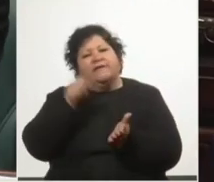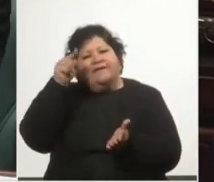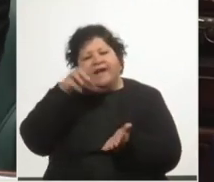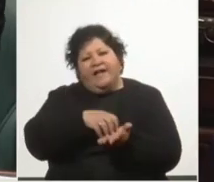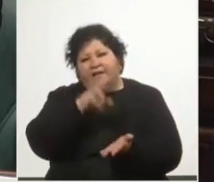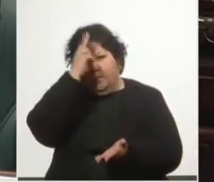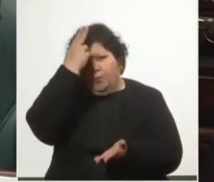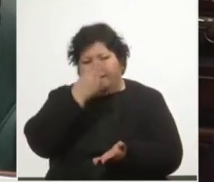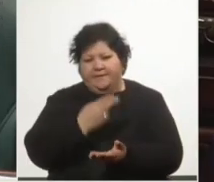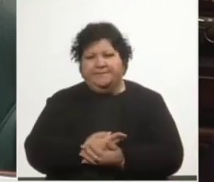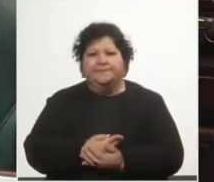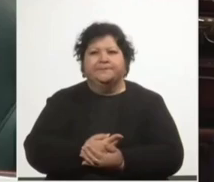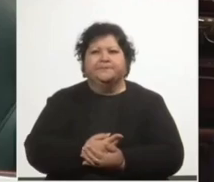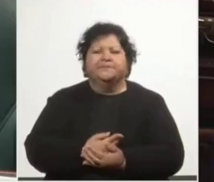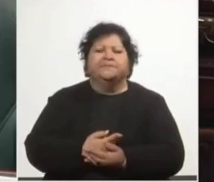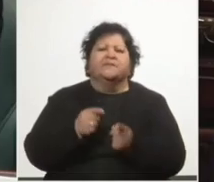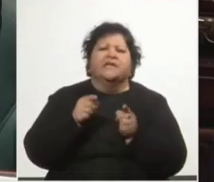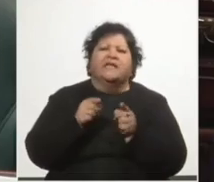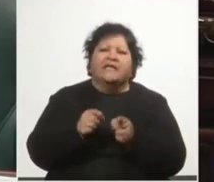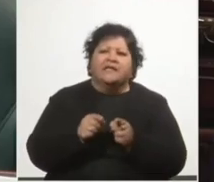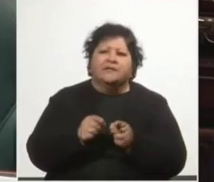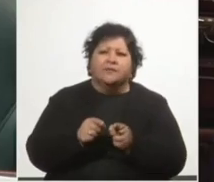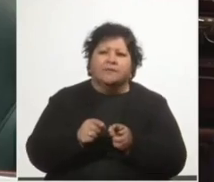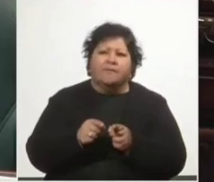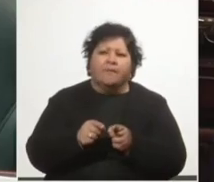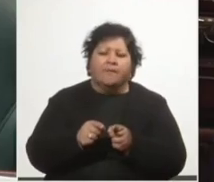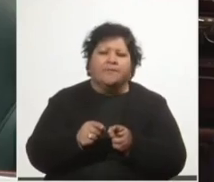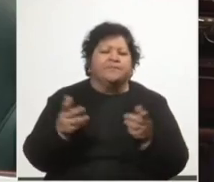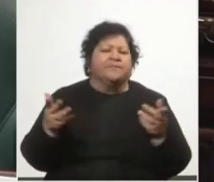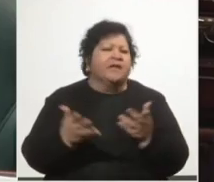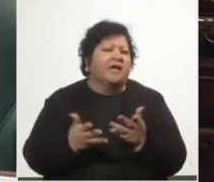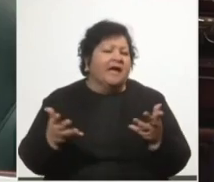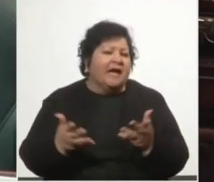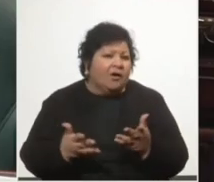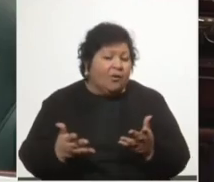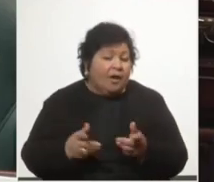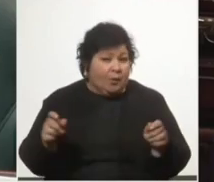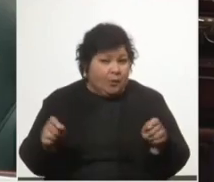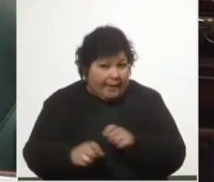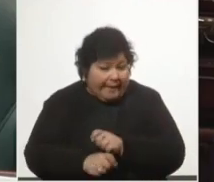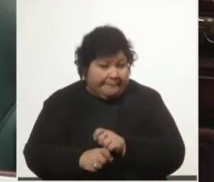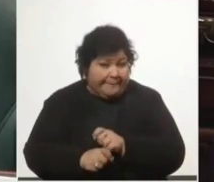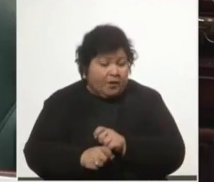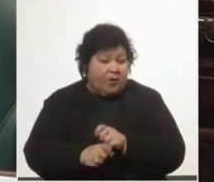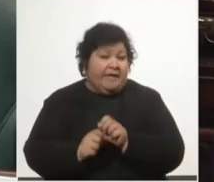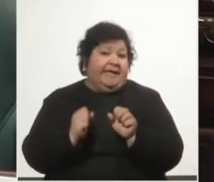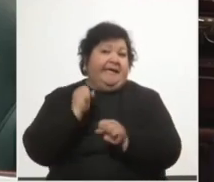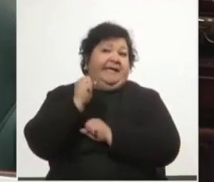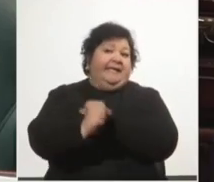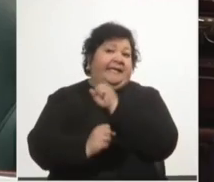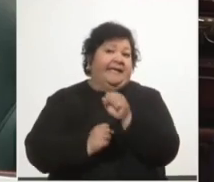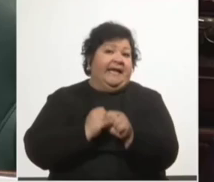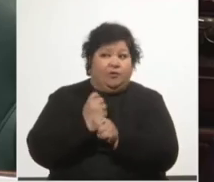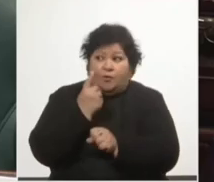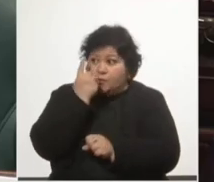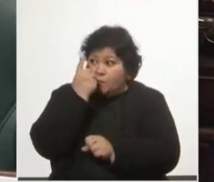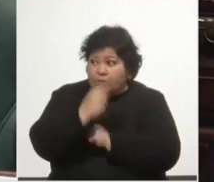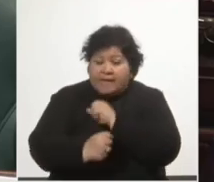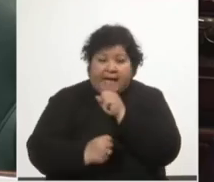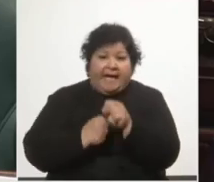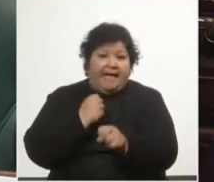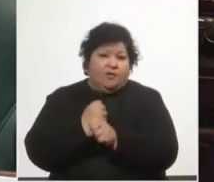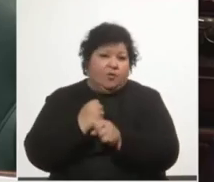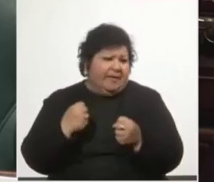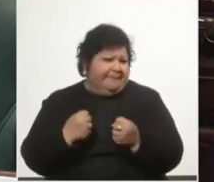Presidente, en este caso, en ejercicio. Ahora resulta que un cambio en el año base para medir el PIB afecta el crecimiento